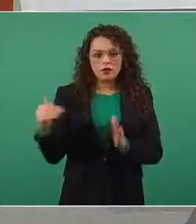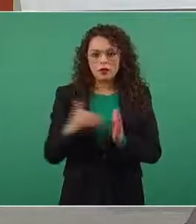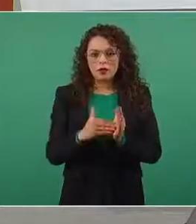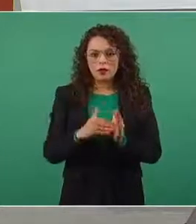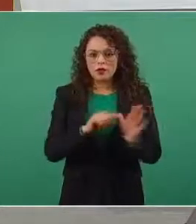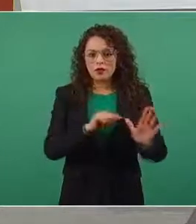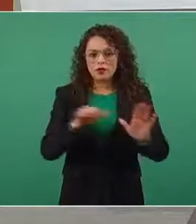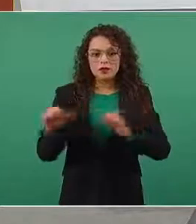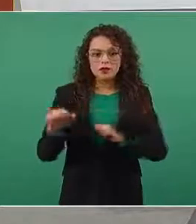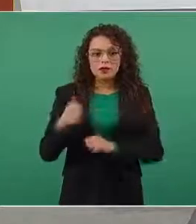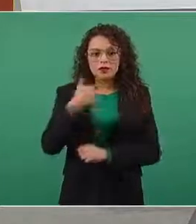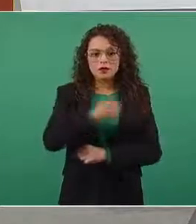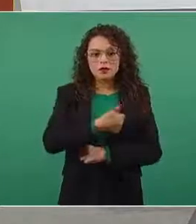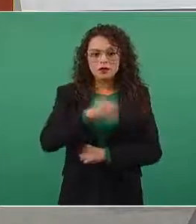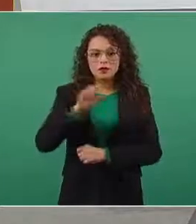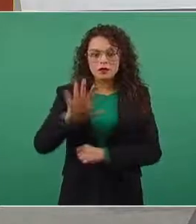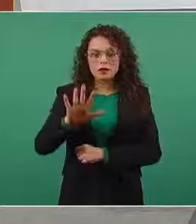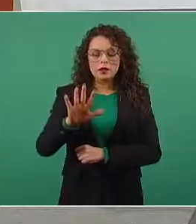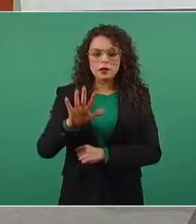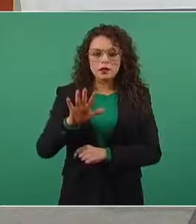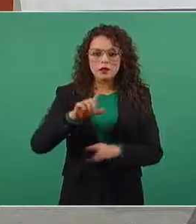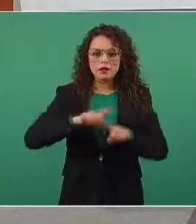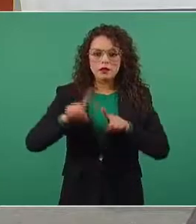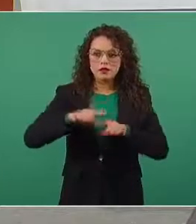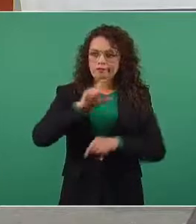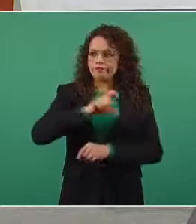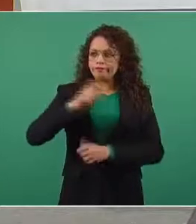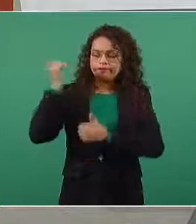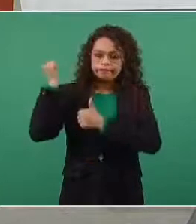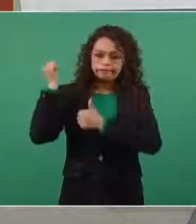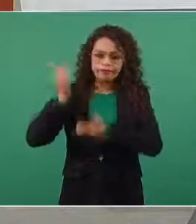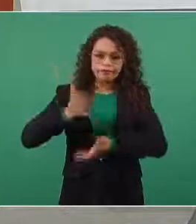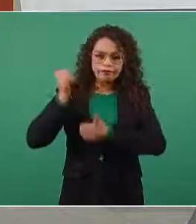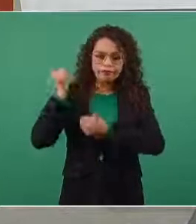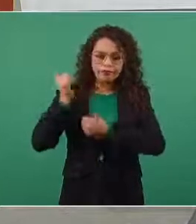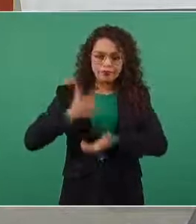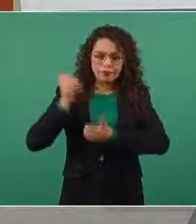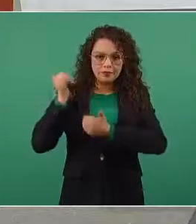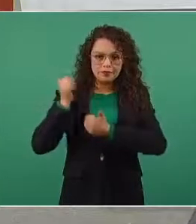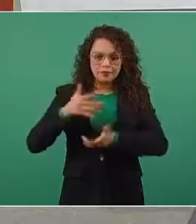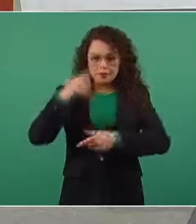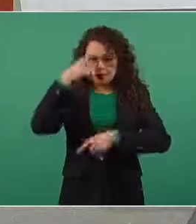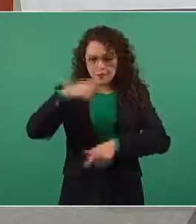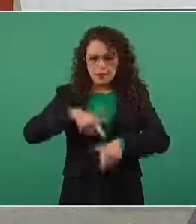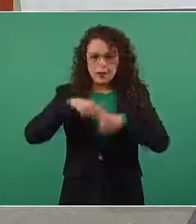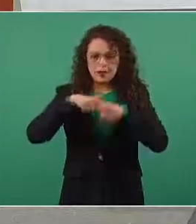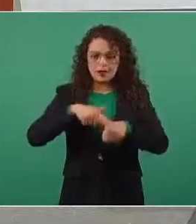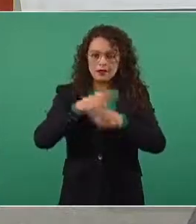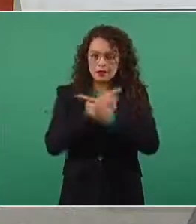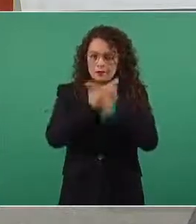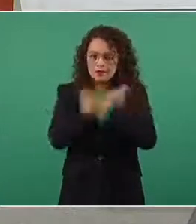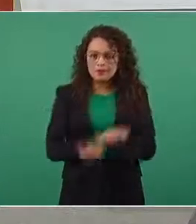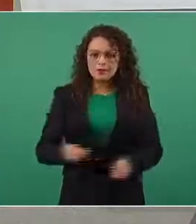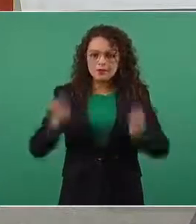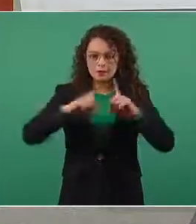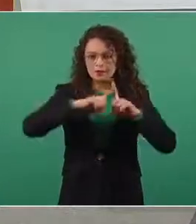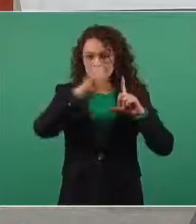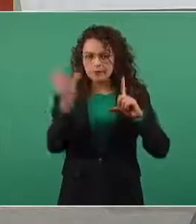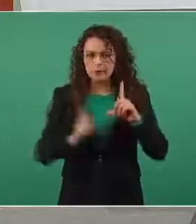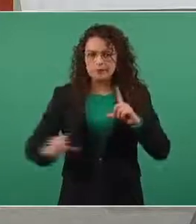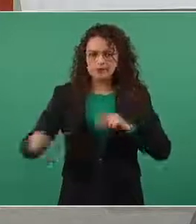seiscientas sesenta y cinco dosis que han llegado al país para seguir en el programa nacional de vacunación